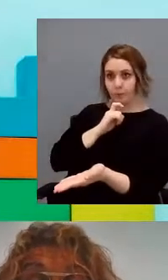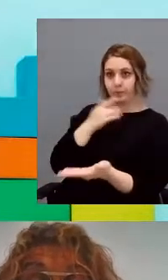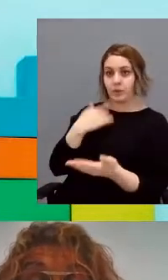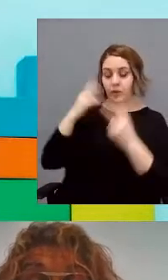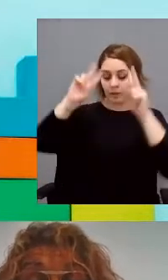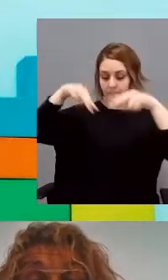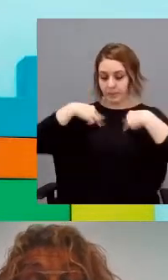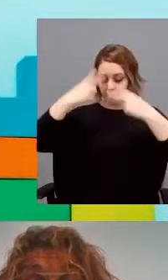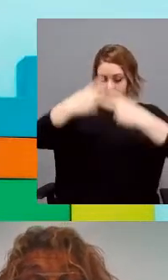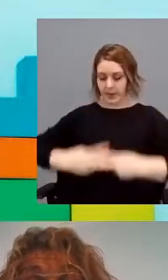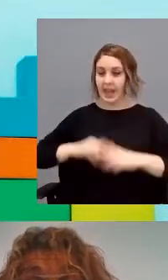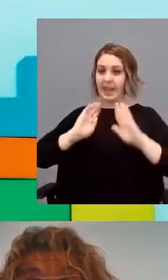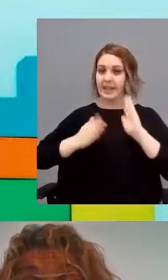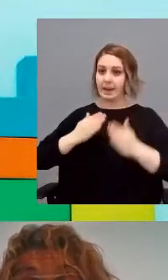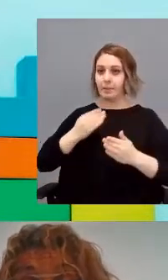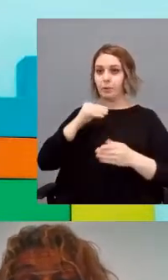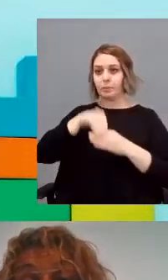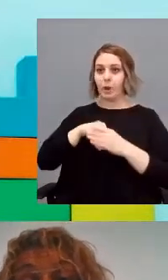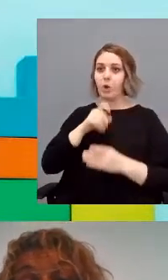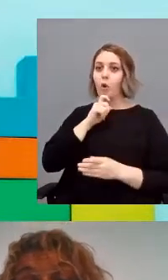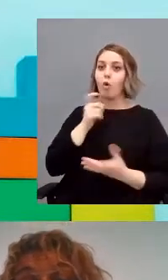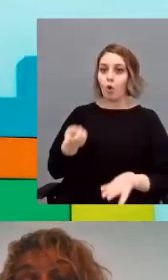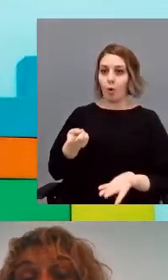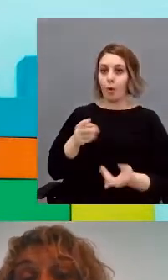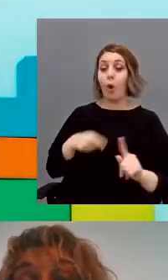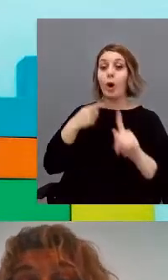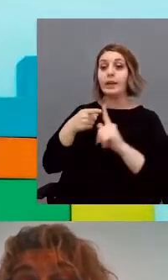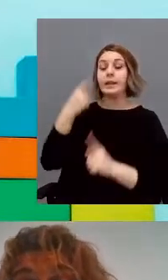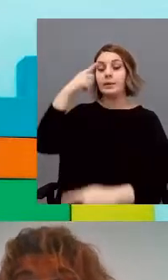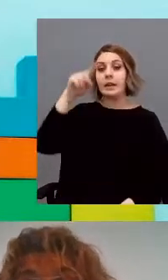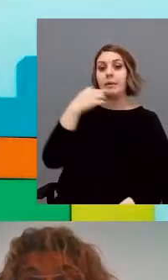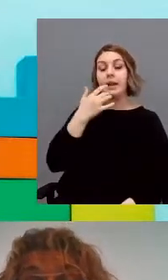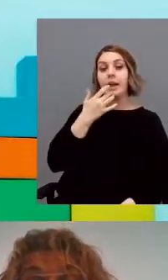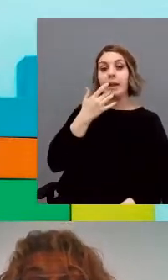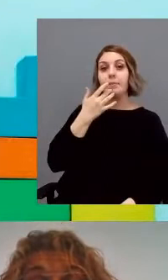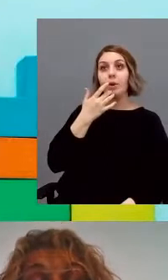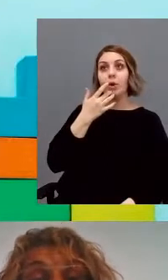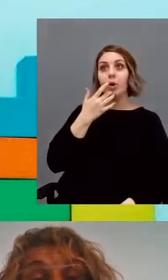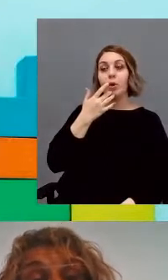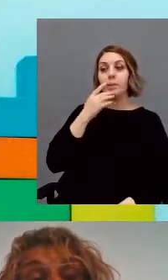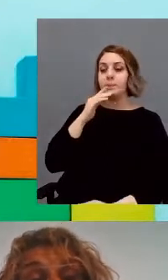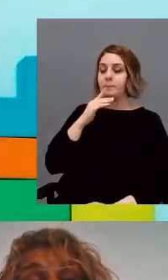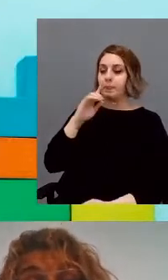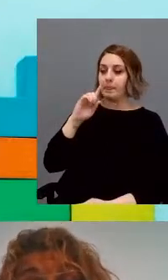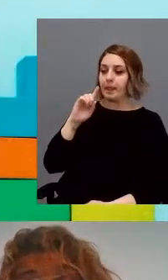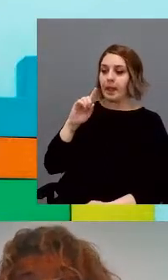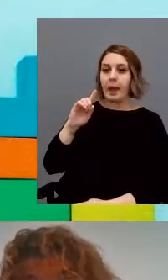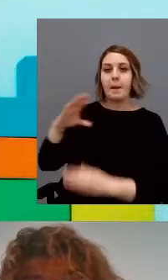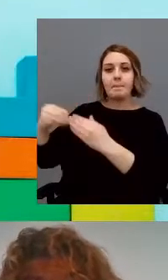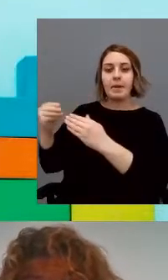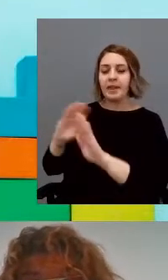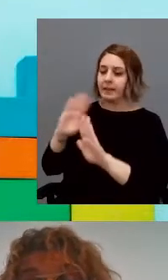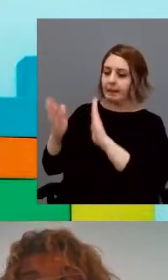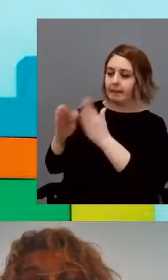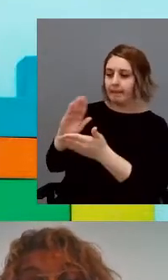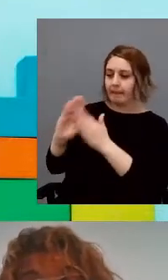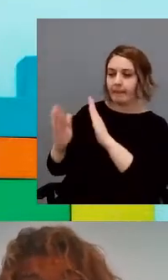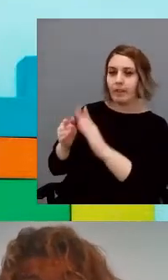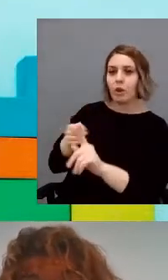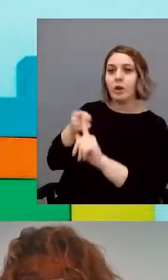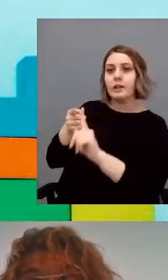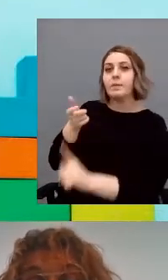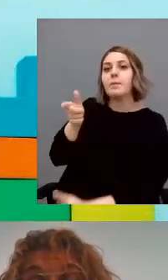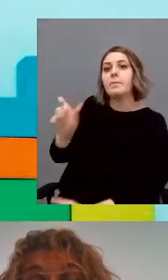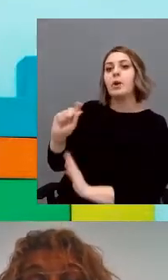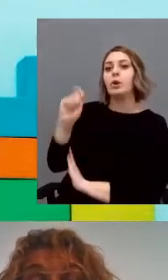como terapeutas en una intervención, para hacer hincapié sobre todo en cómo moldeamos al paciente para conseguir una palabra que es muy